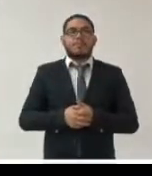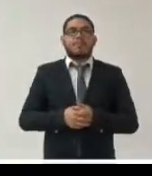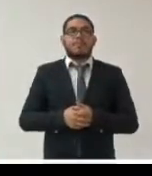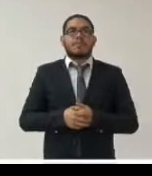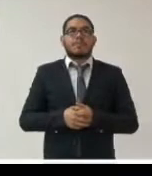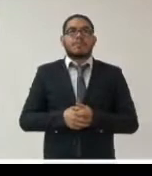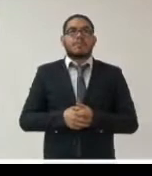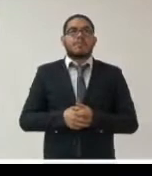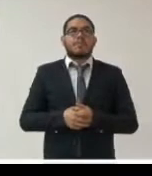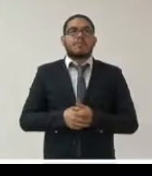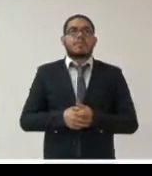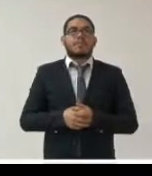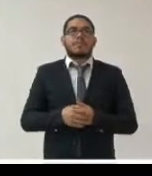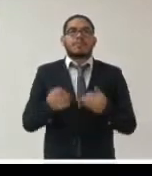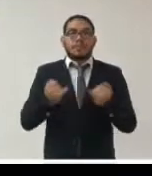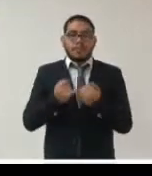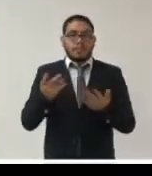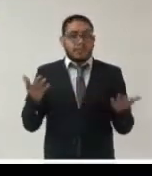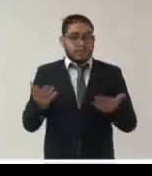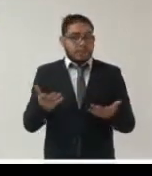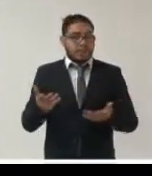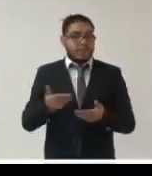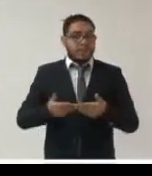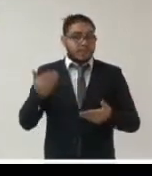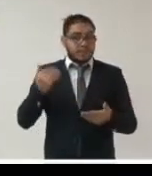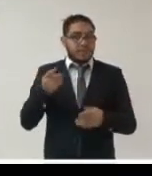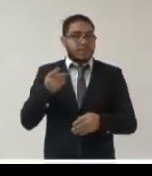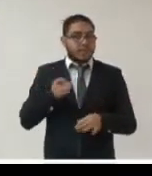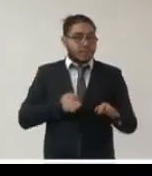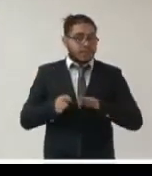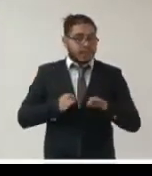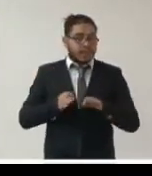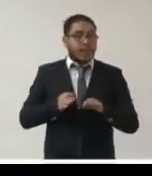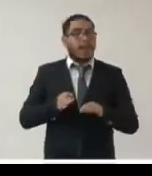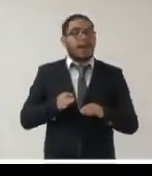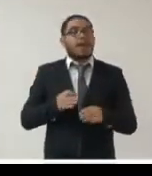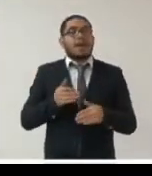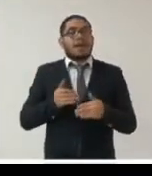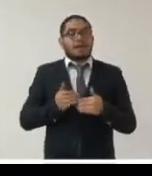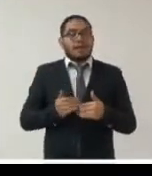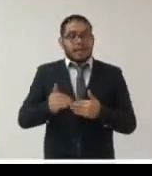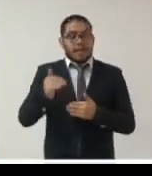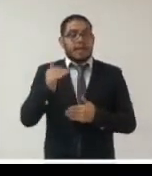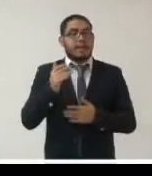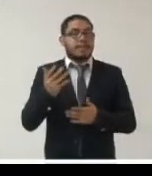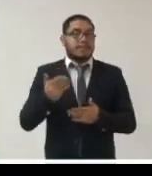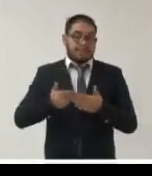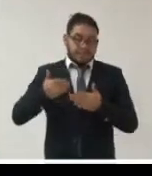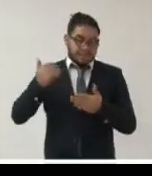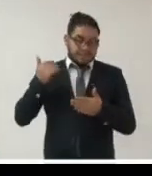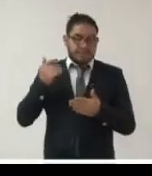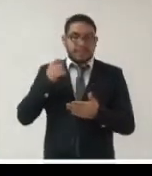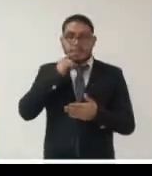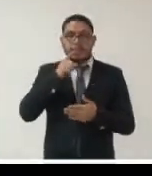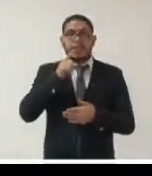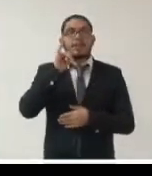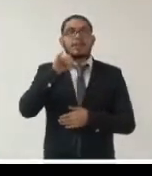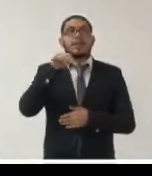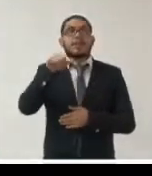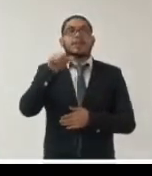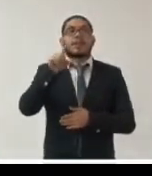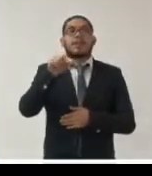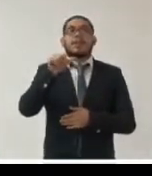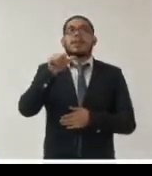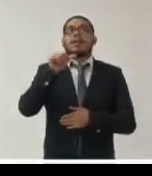de las acciones realizadas también debemos mencionar que en los trabajos que se han llevado a cabo en el seno del sistema nacional de transparencia